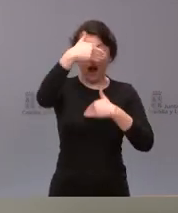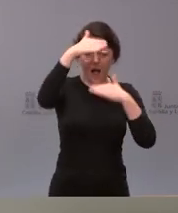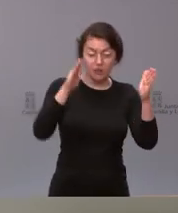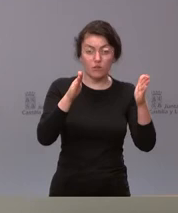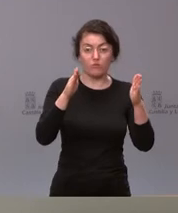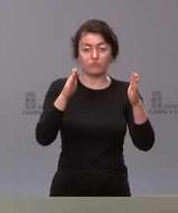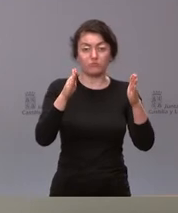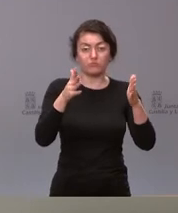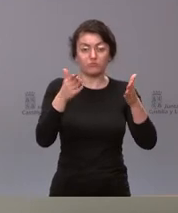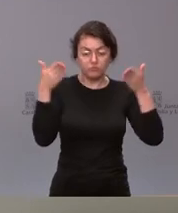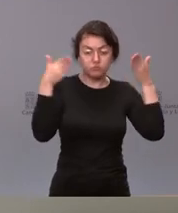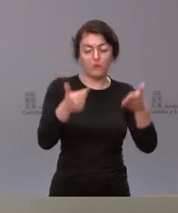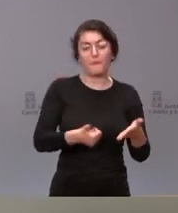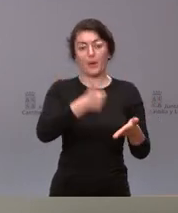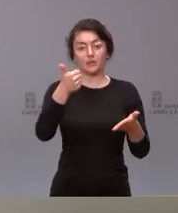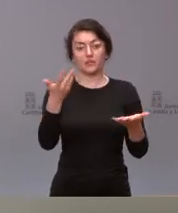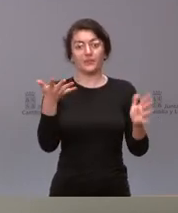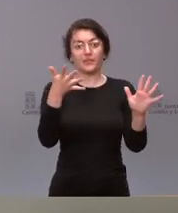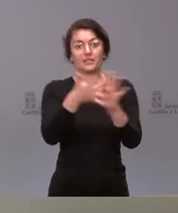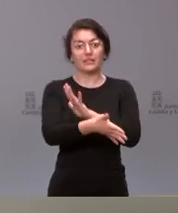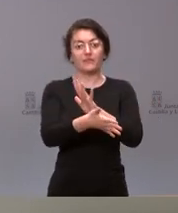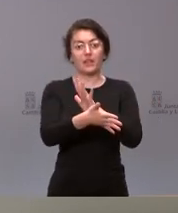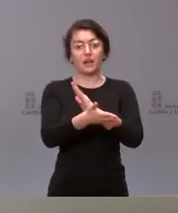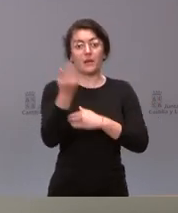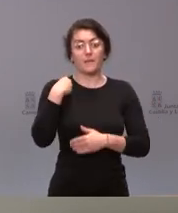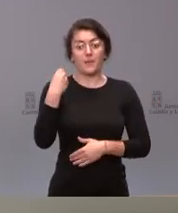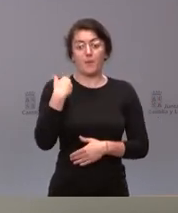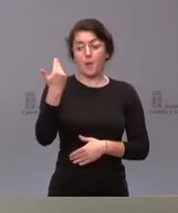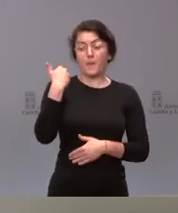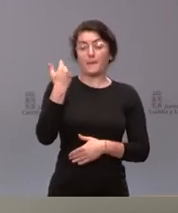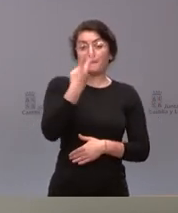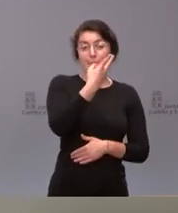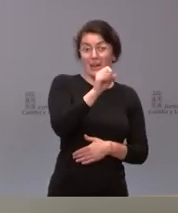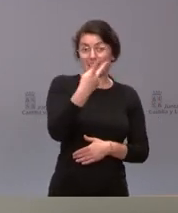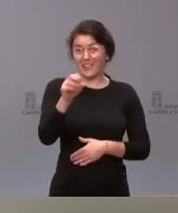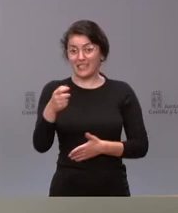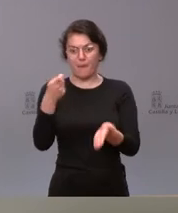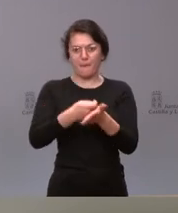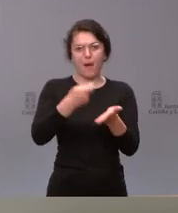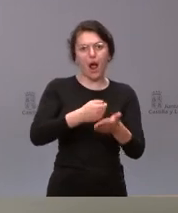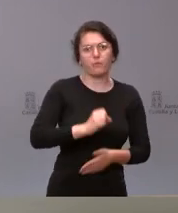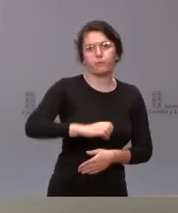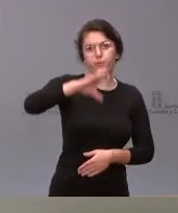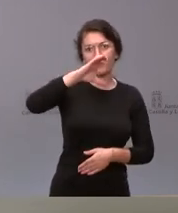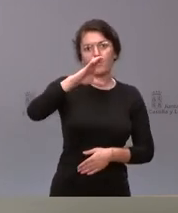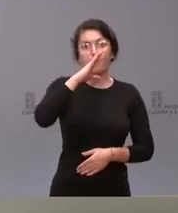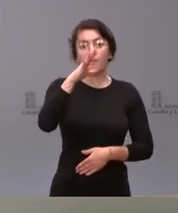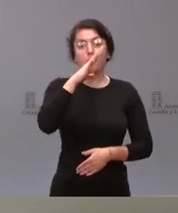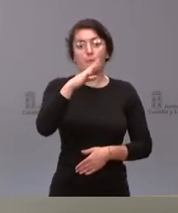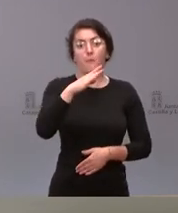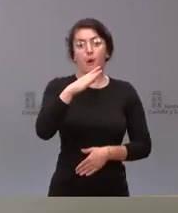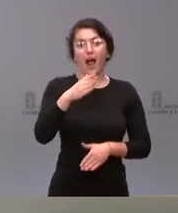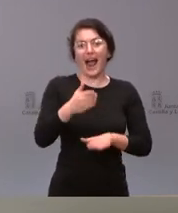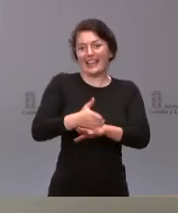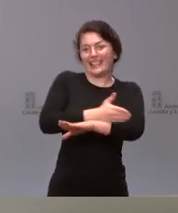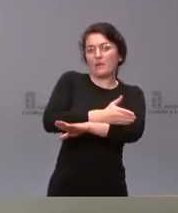esto hizo lógicamente que el incremento de las cantidades pagadas en el año 2020 fueran muy altas como consecuencia de estos anticipos y que en el año